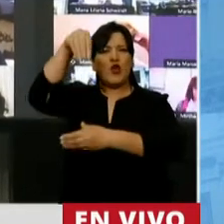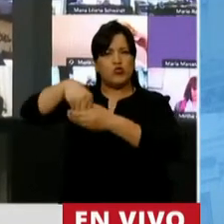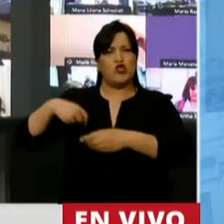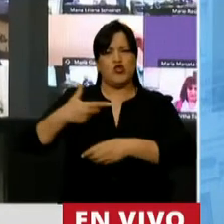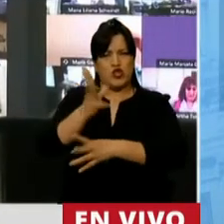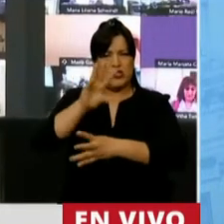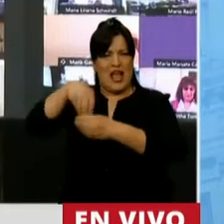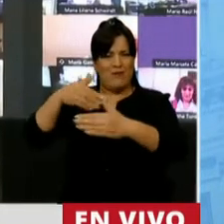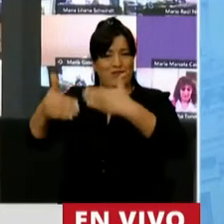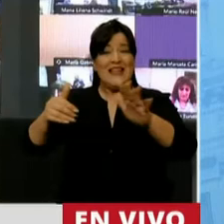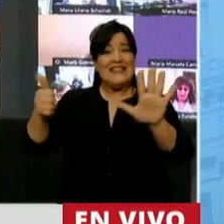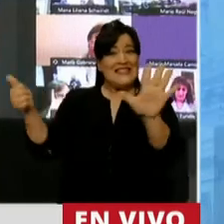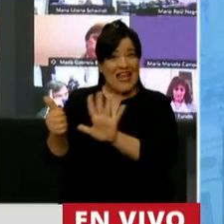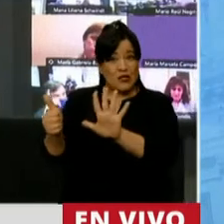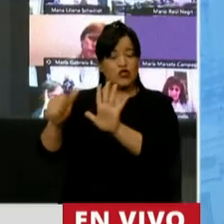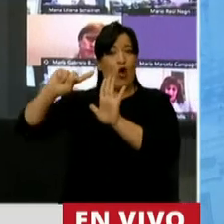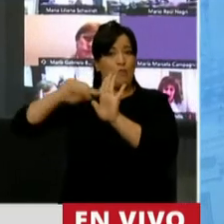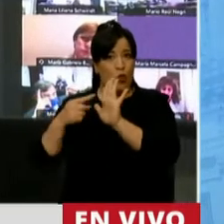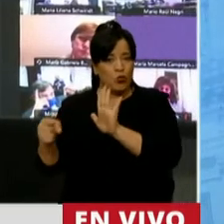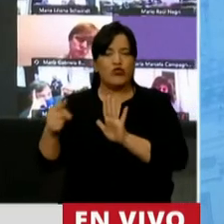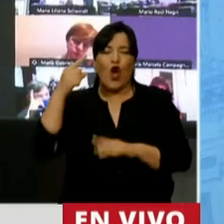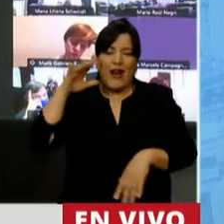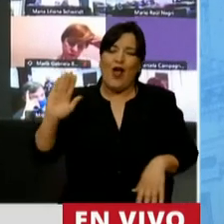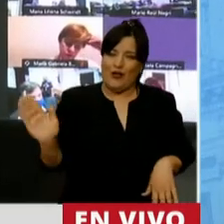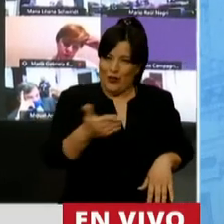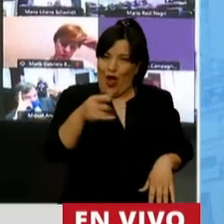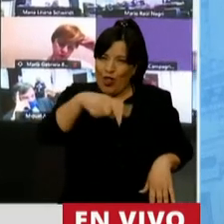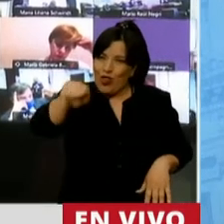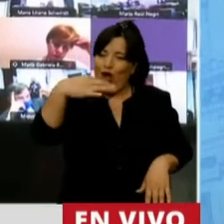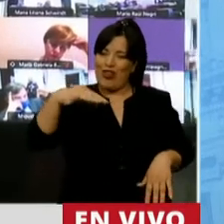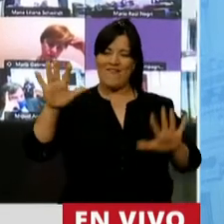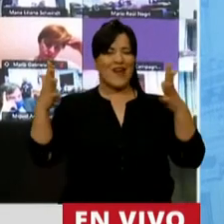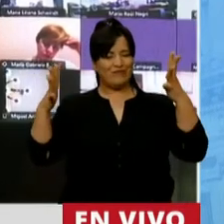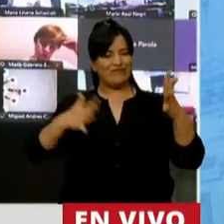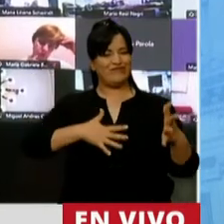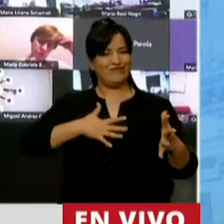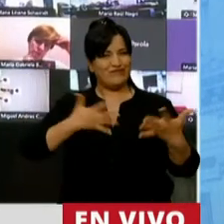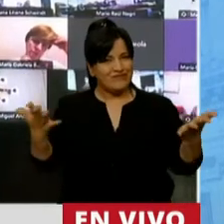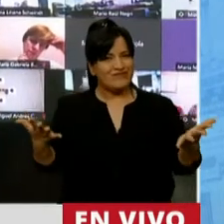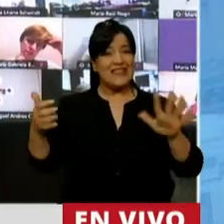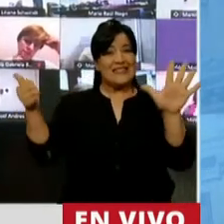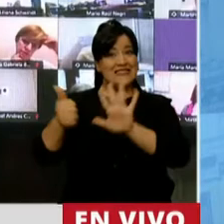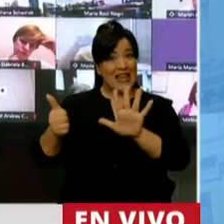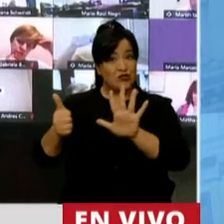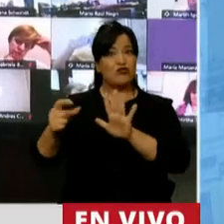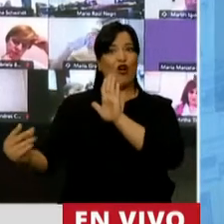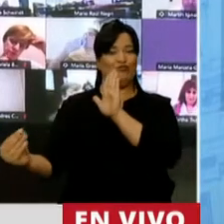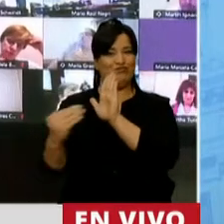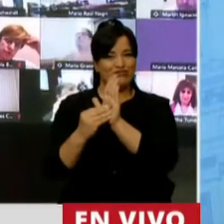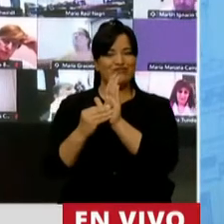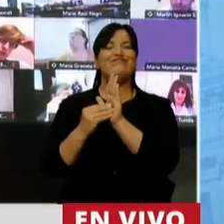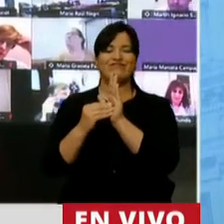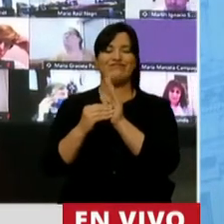Y como sexto pilar, y creo que esto es una cuestión que todos y todas tenemos que festejar, una gestión con